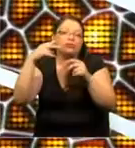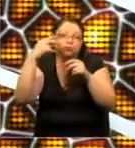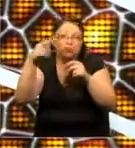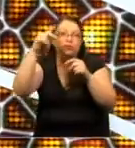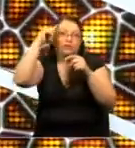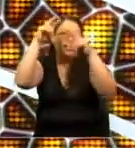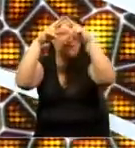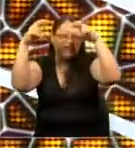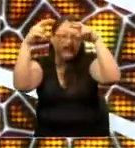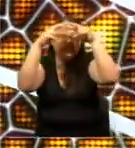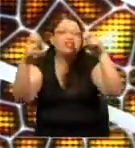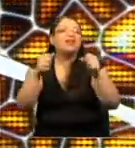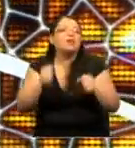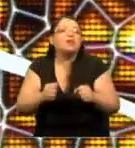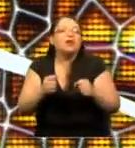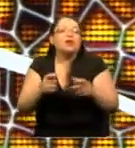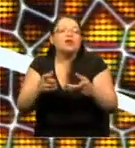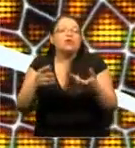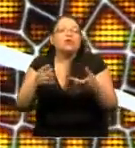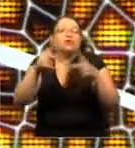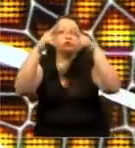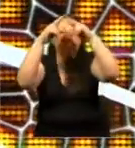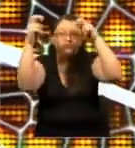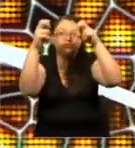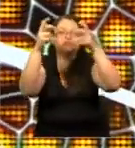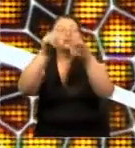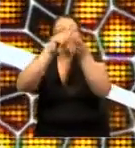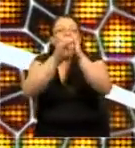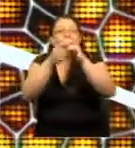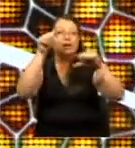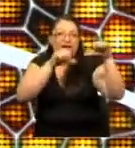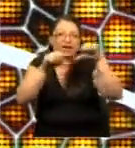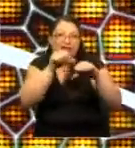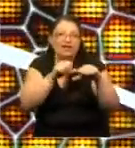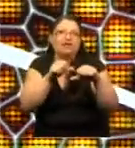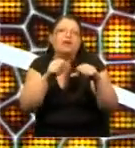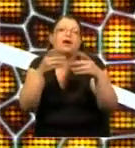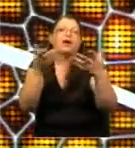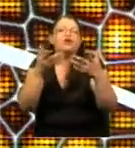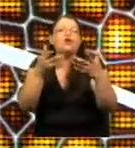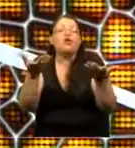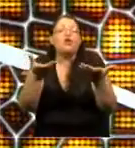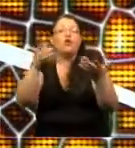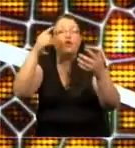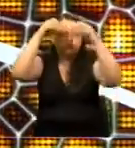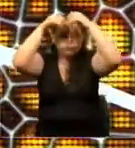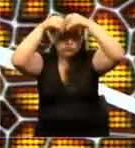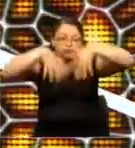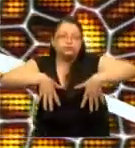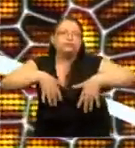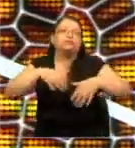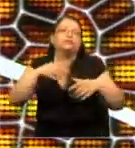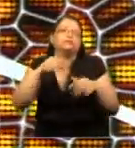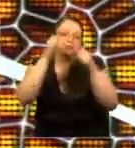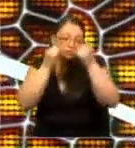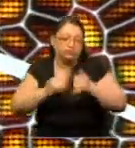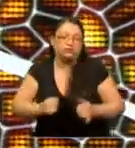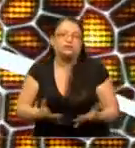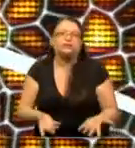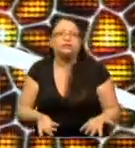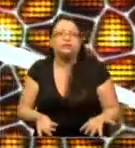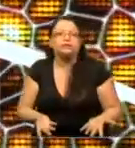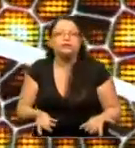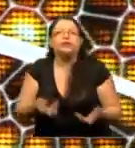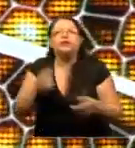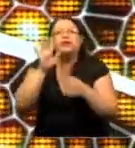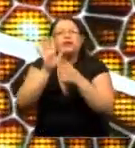capaces de transformar estímulos eléctricos en señales químicas y hasta en la forma de comunicación en el sistema nervioso. Y lo que se observa